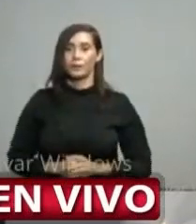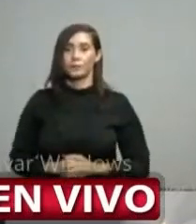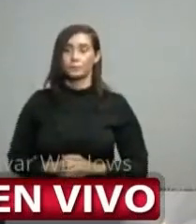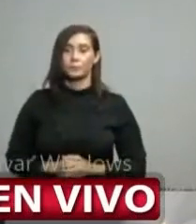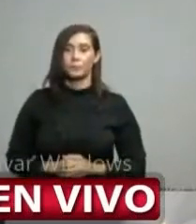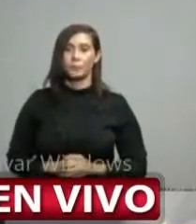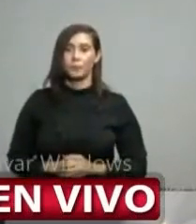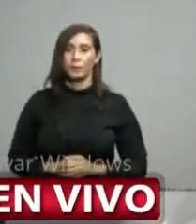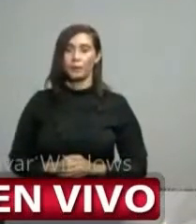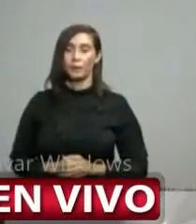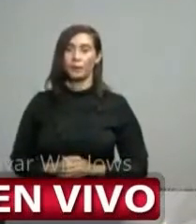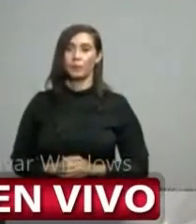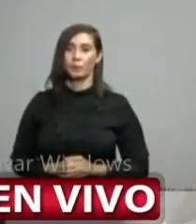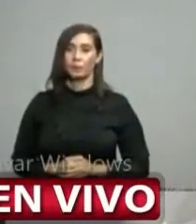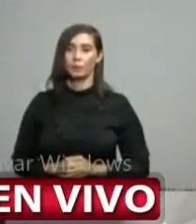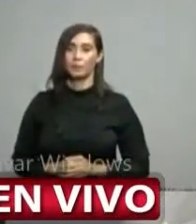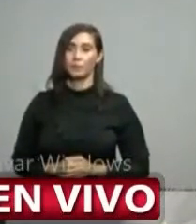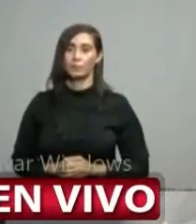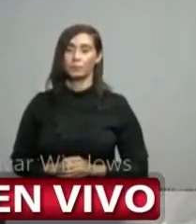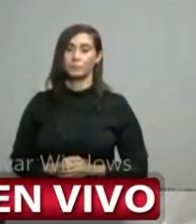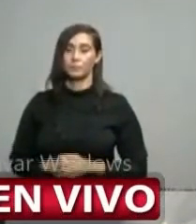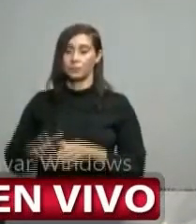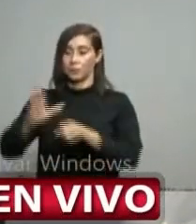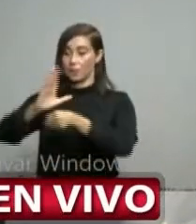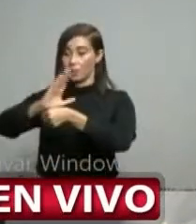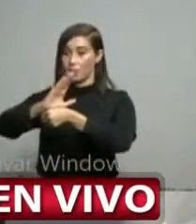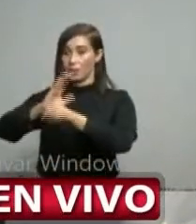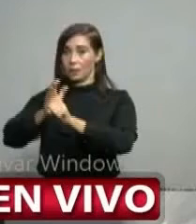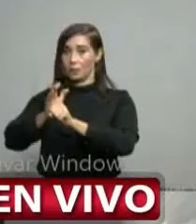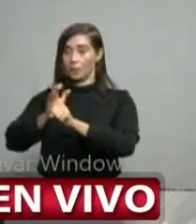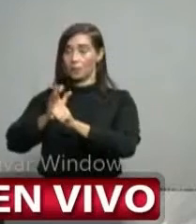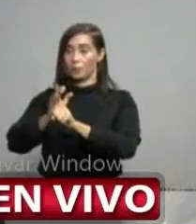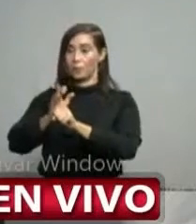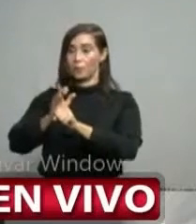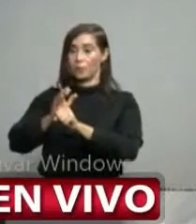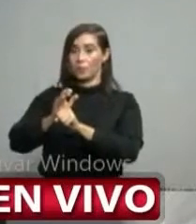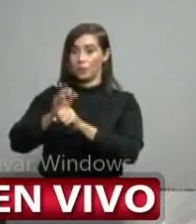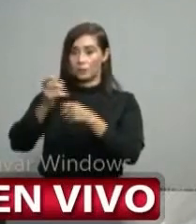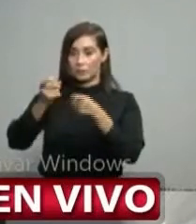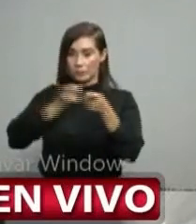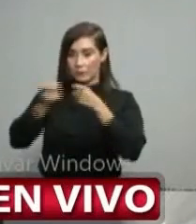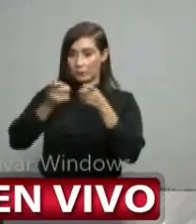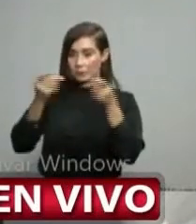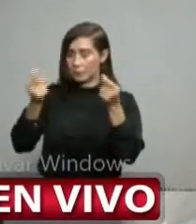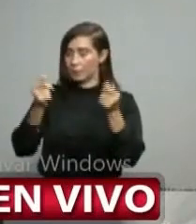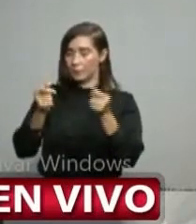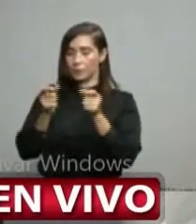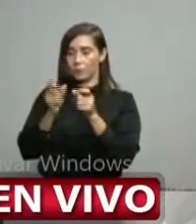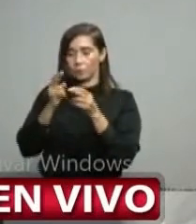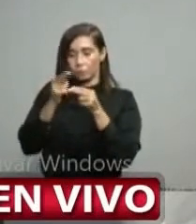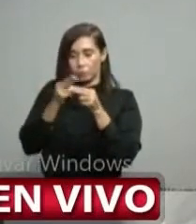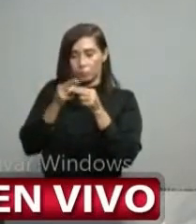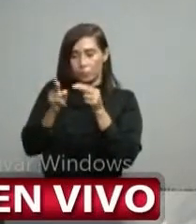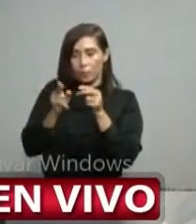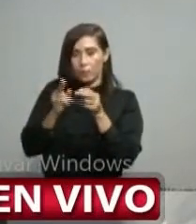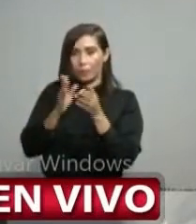controlar con el efecto de la pandemia a nivel global y sus expresiones locales